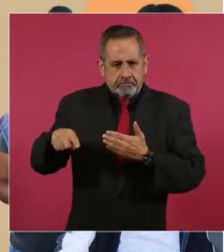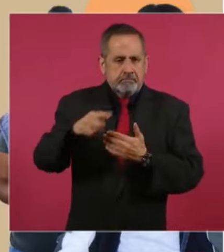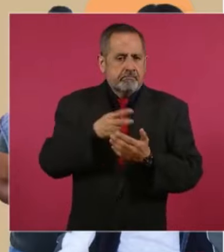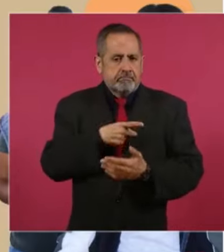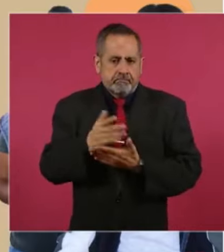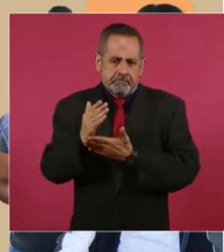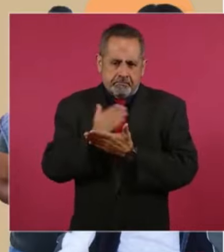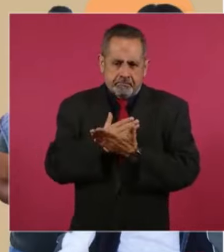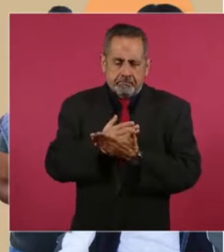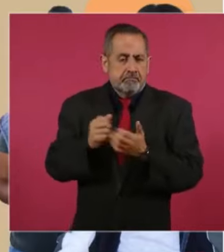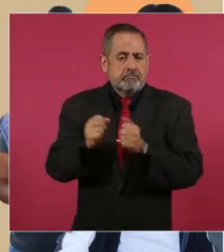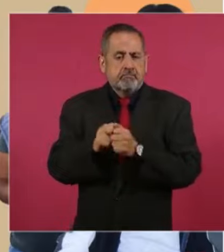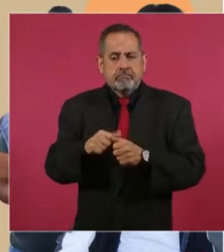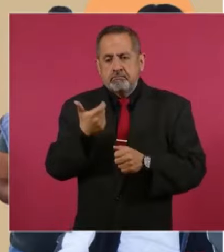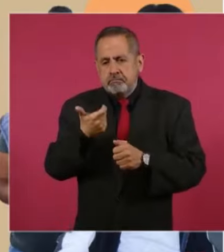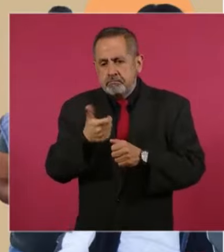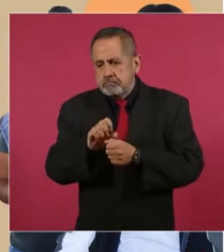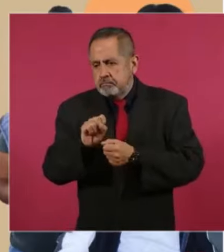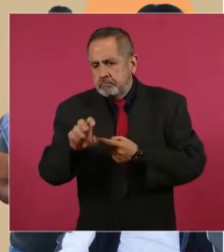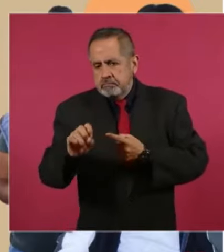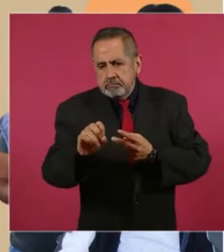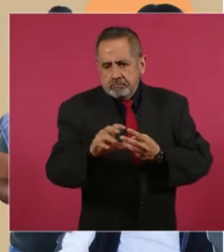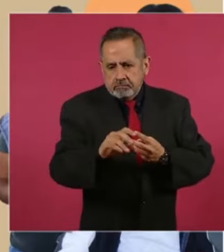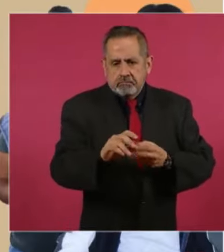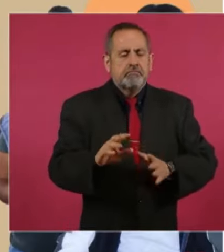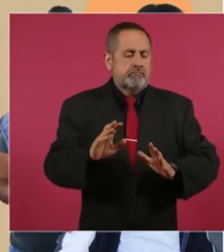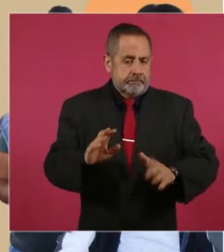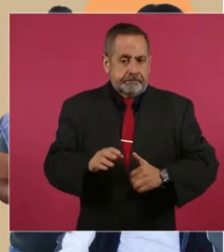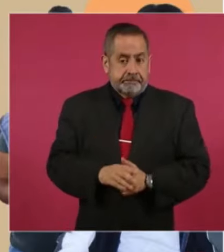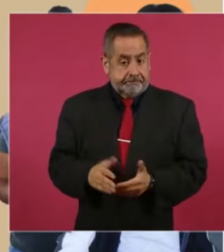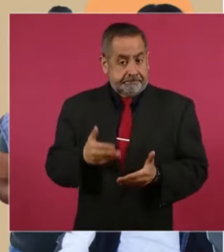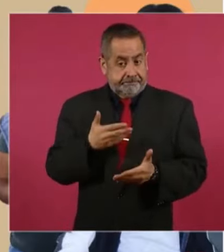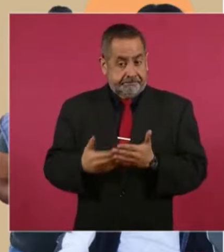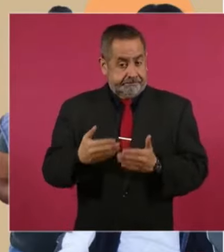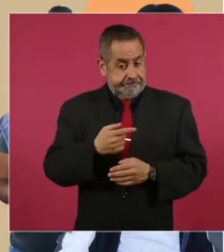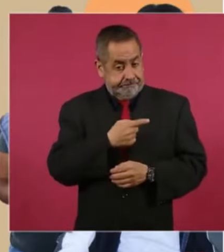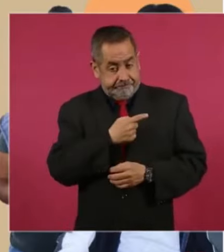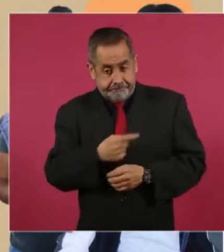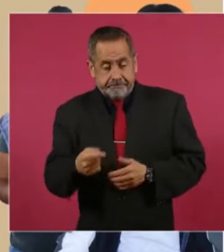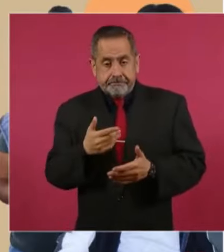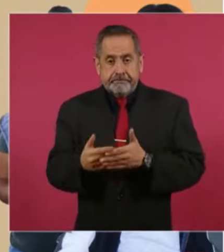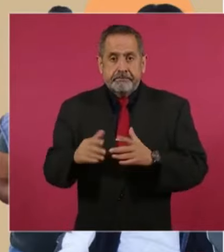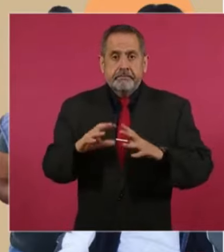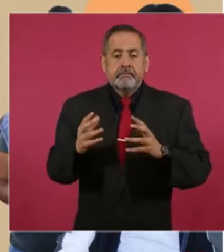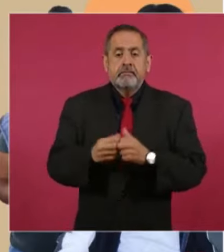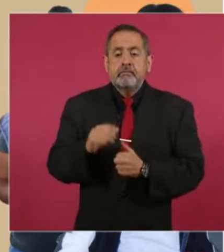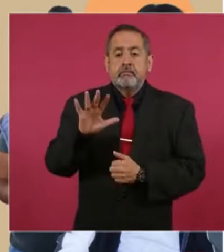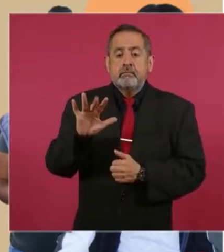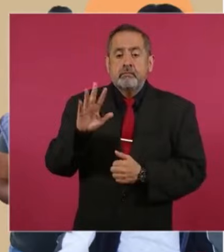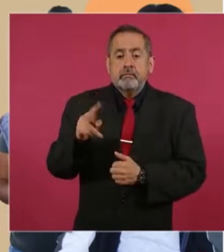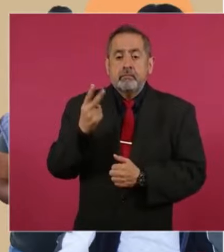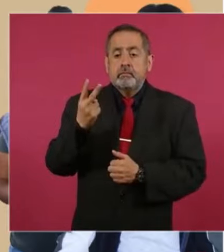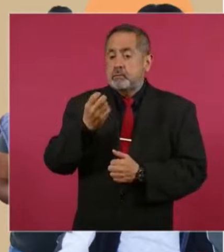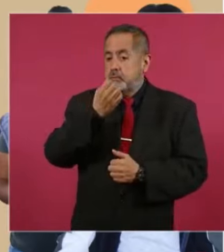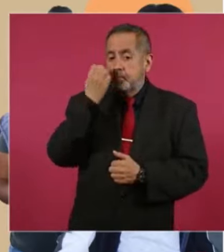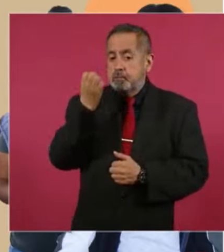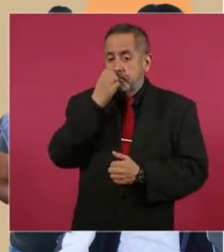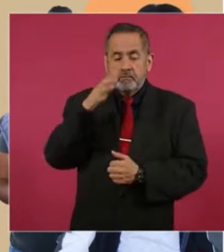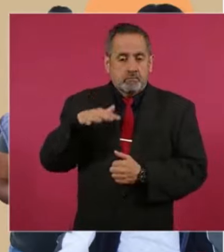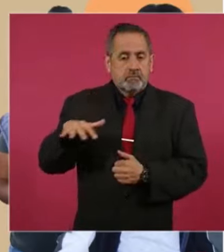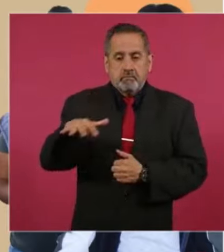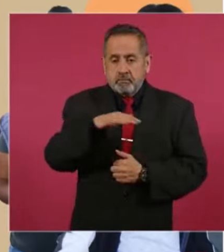través de transferencias condicionadas. Hoy en día, tenemos de esas 52 mil escuelas prioritarias,